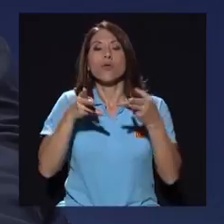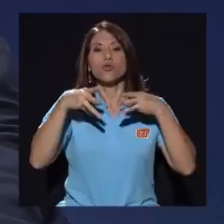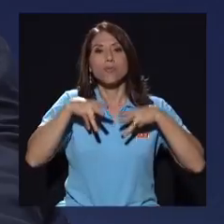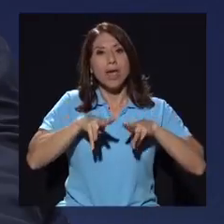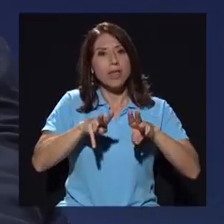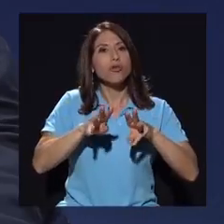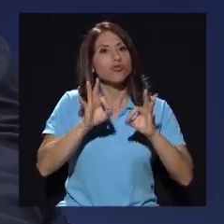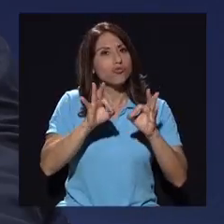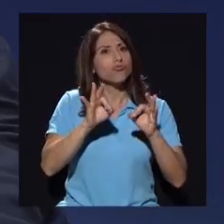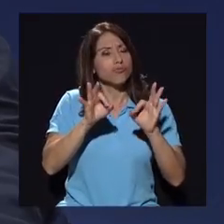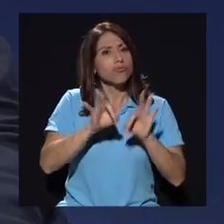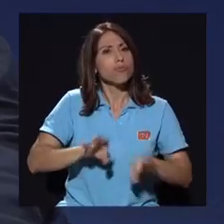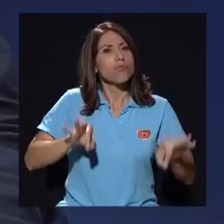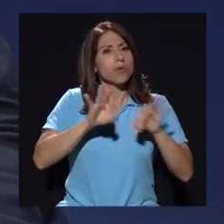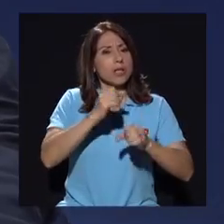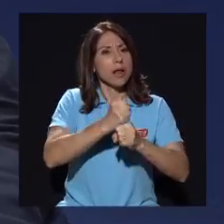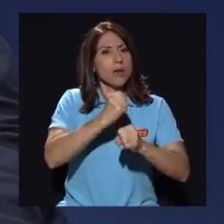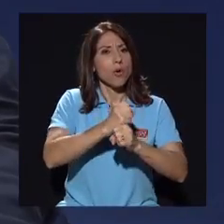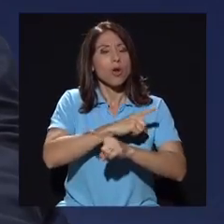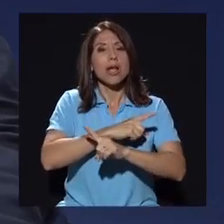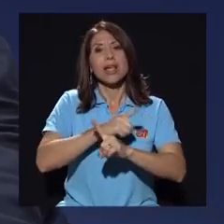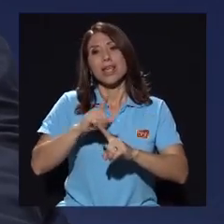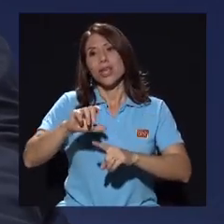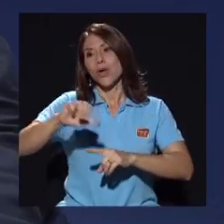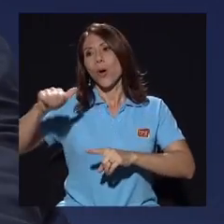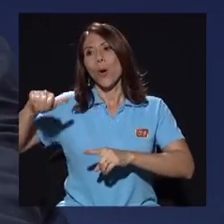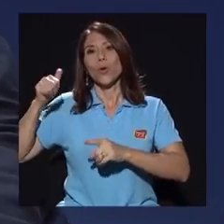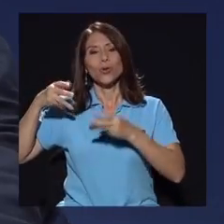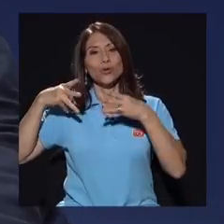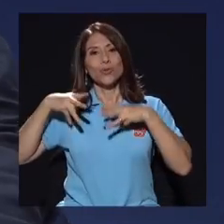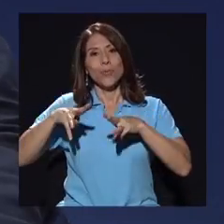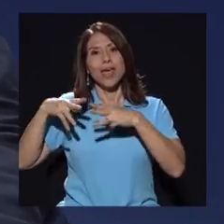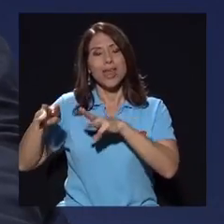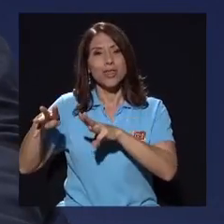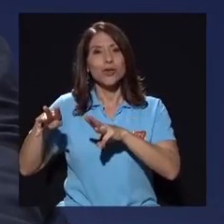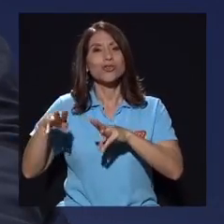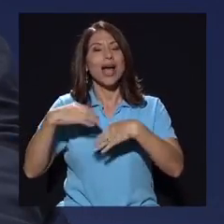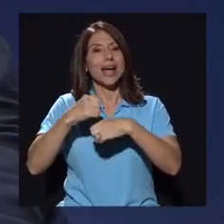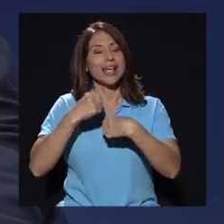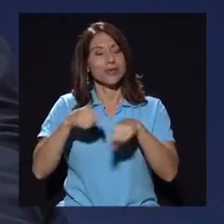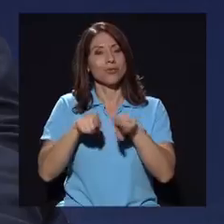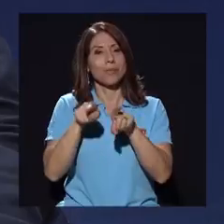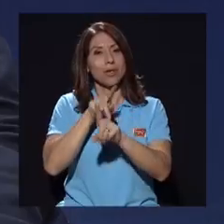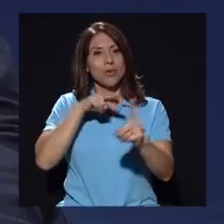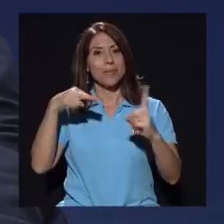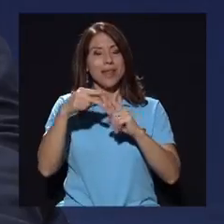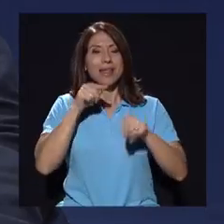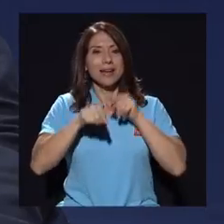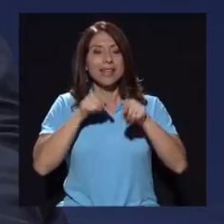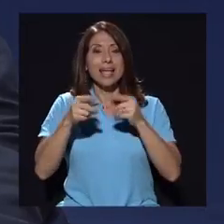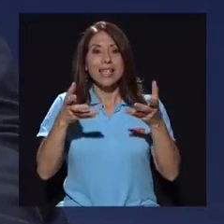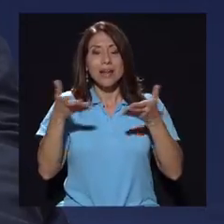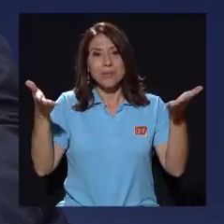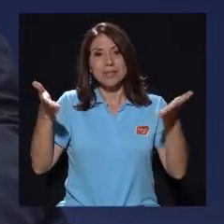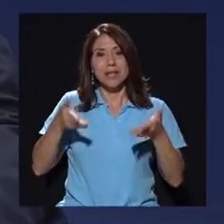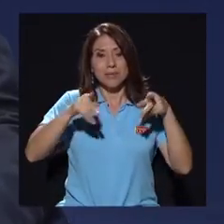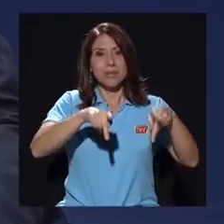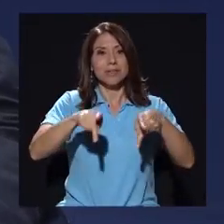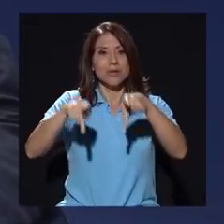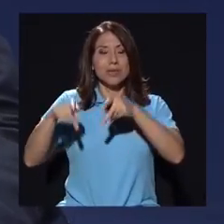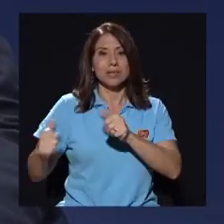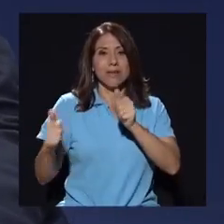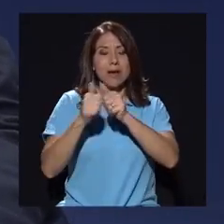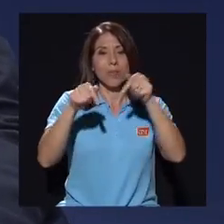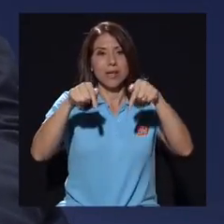destacado en esa labor y luego obviamente todos los otros medios han volteado a hacer esa mirada crítica también. Quisiera